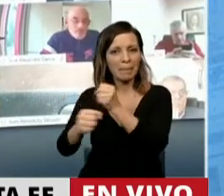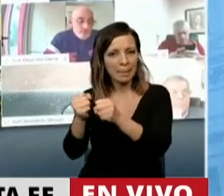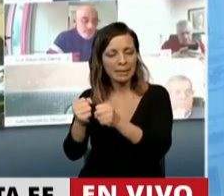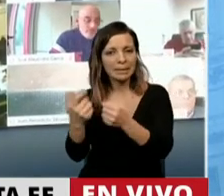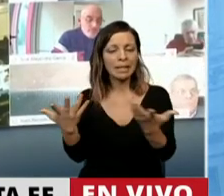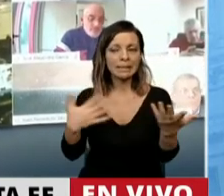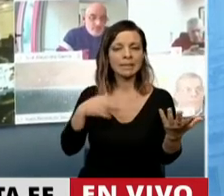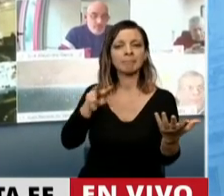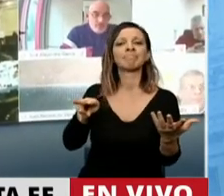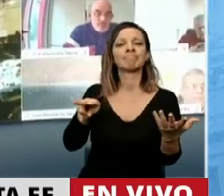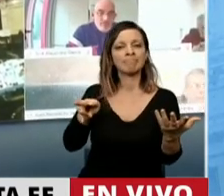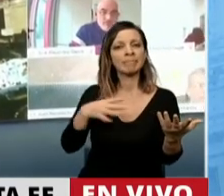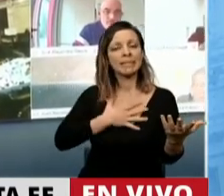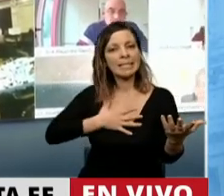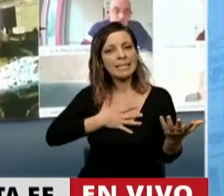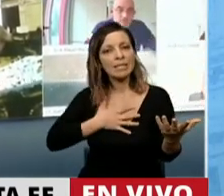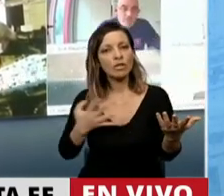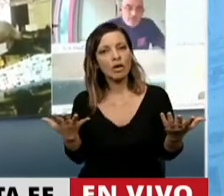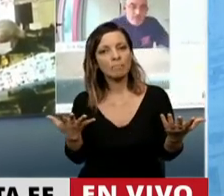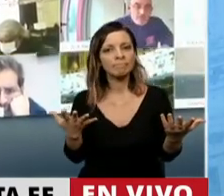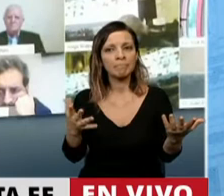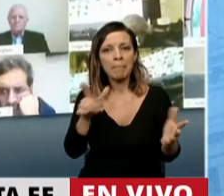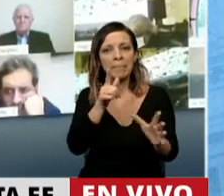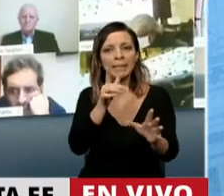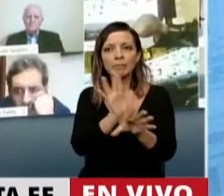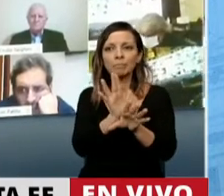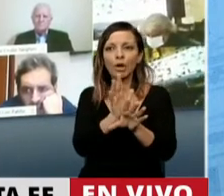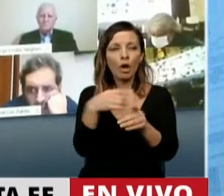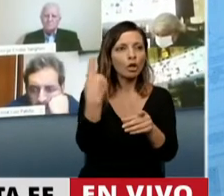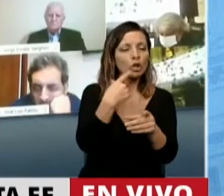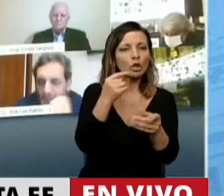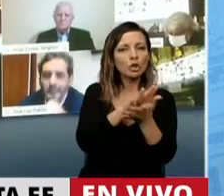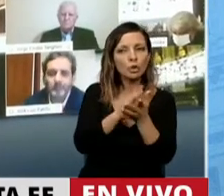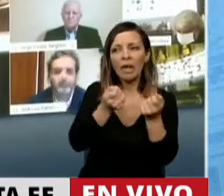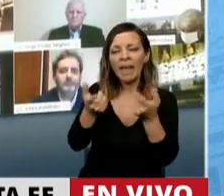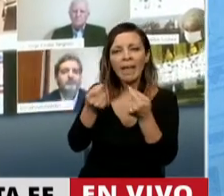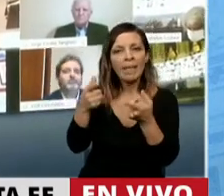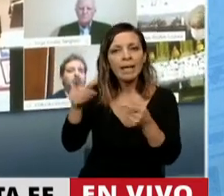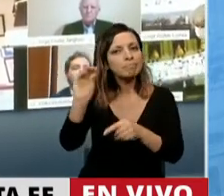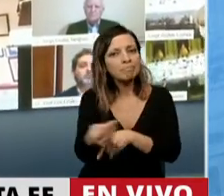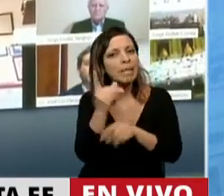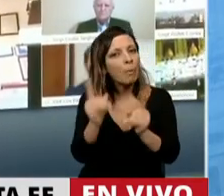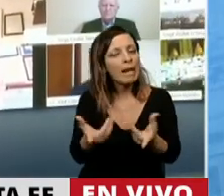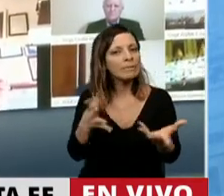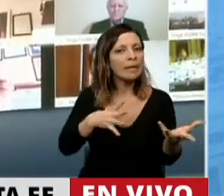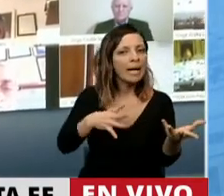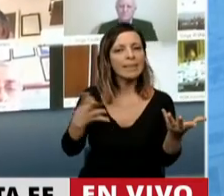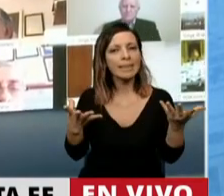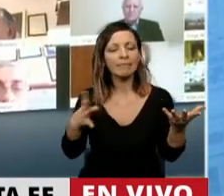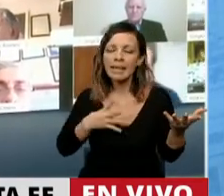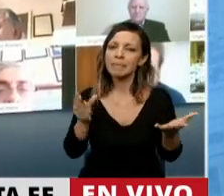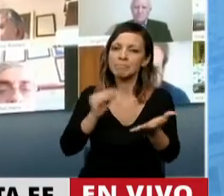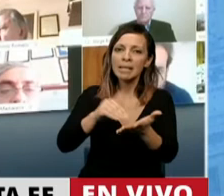sensación de que nada de lo que hagamos va a alcanzar, que tenemos que hacer mucho más para